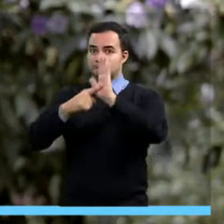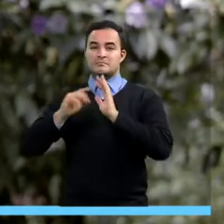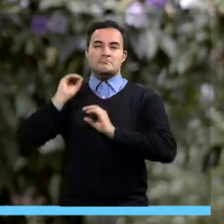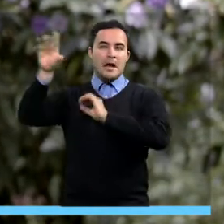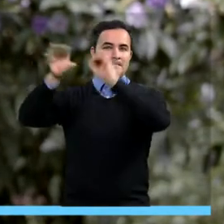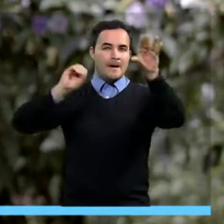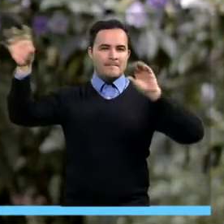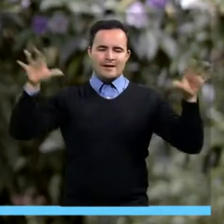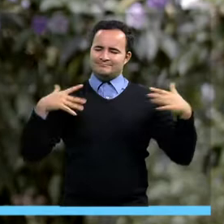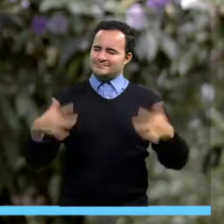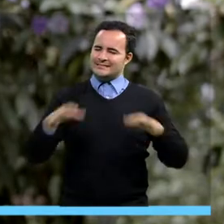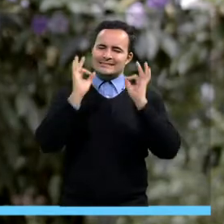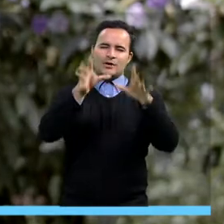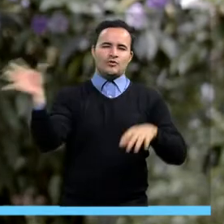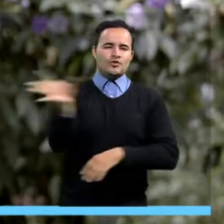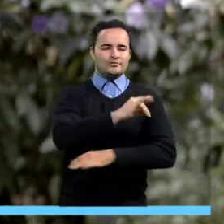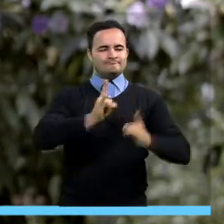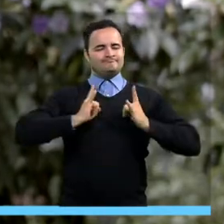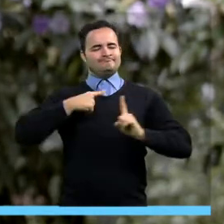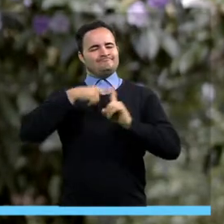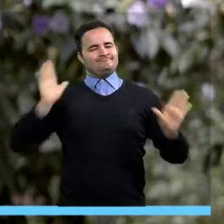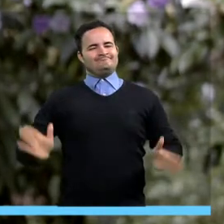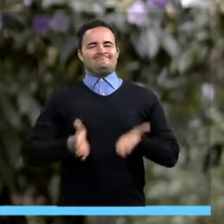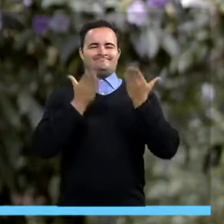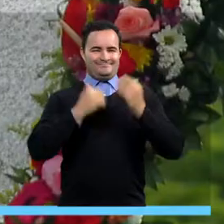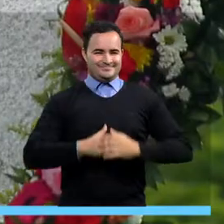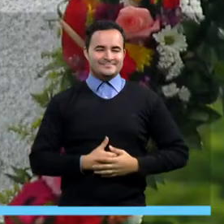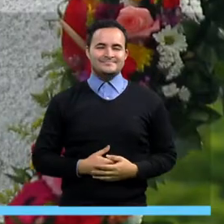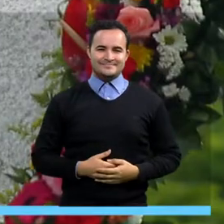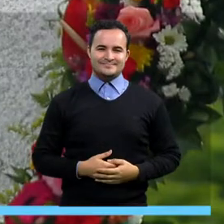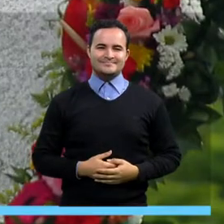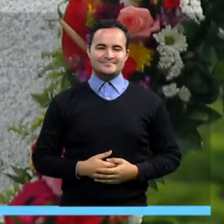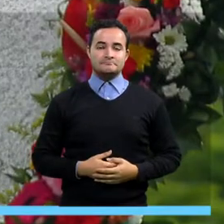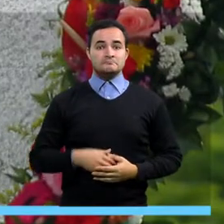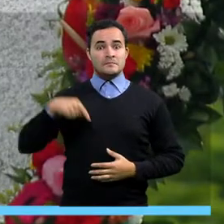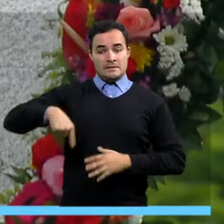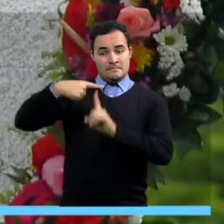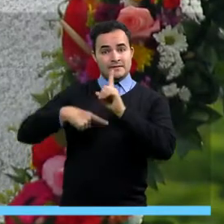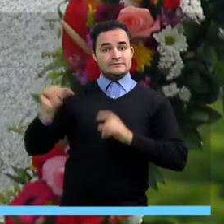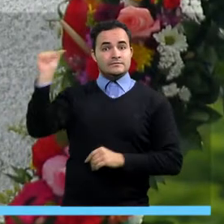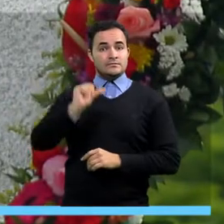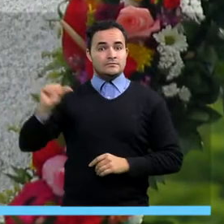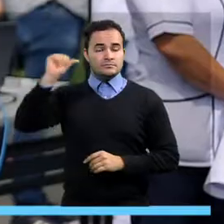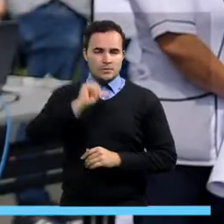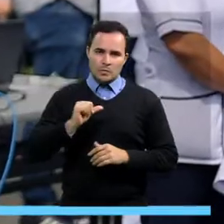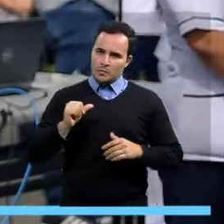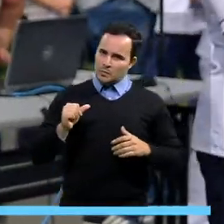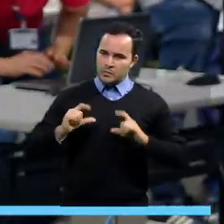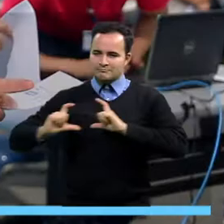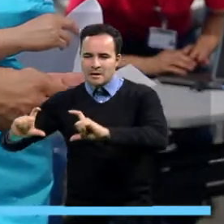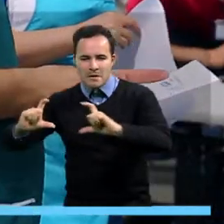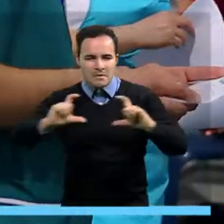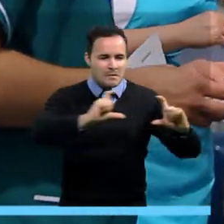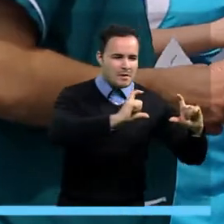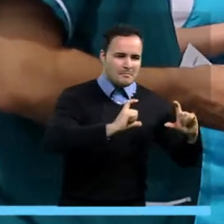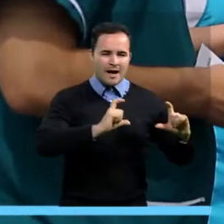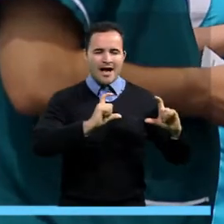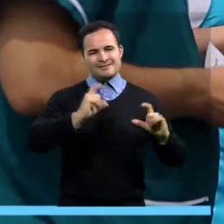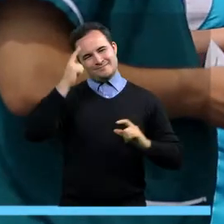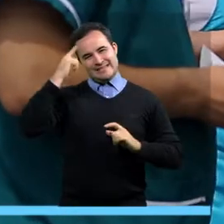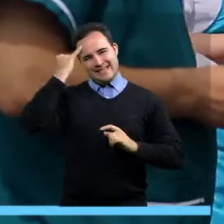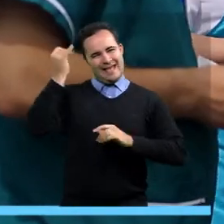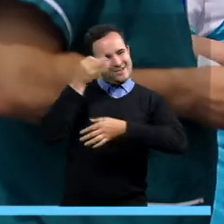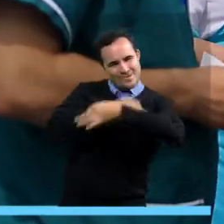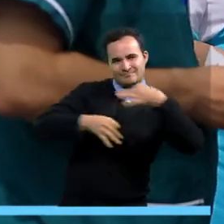Este será sin duda un mensaje de esperanza en este momento de crisis. Este mes, las silletas dejan de recorrer las